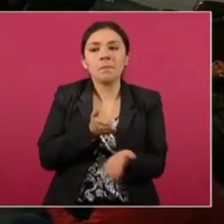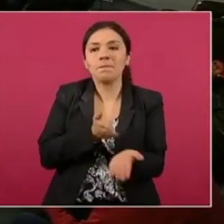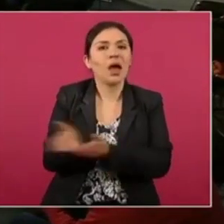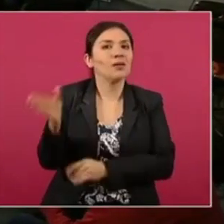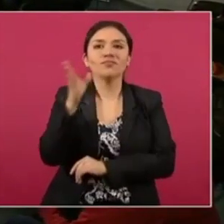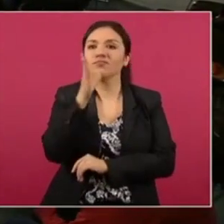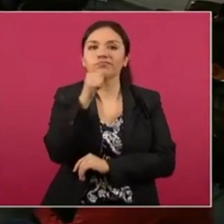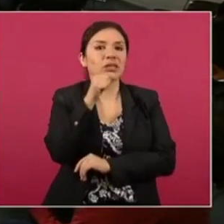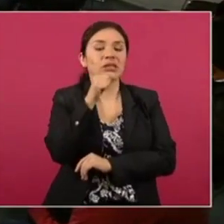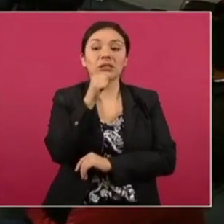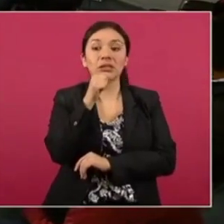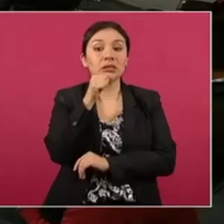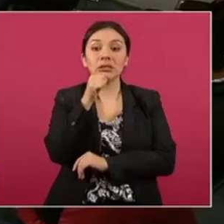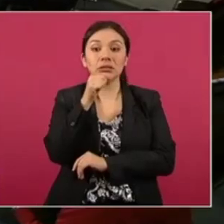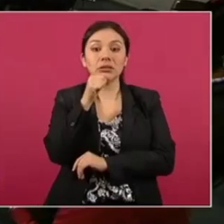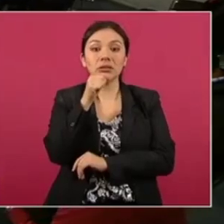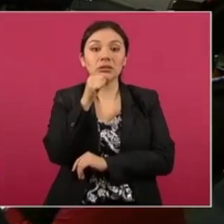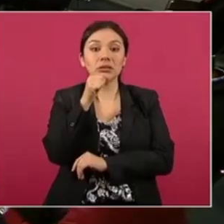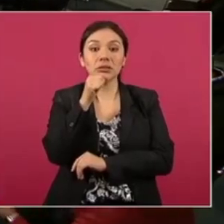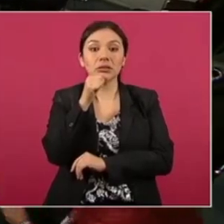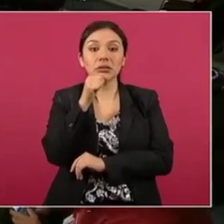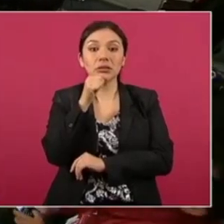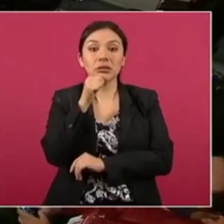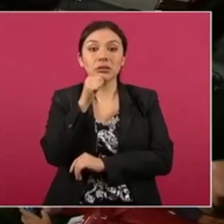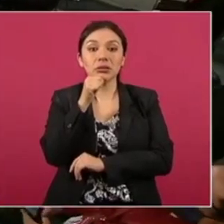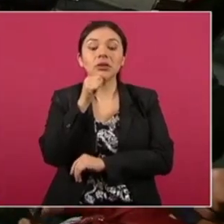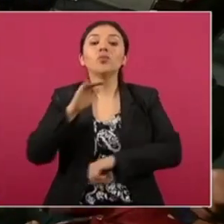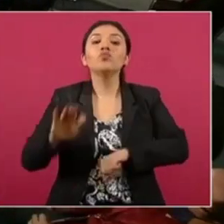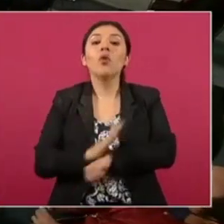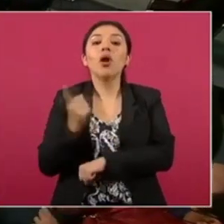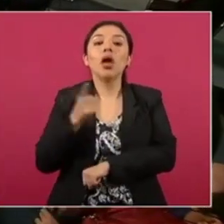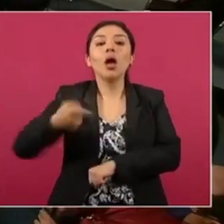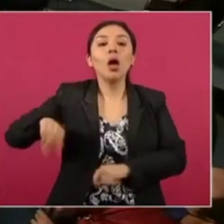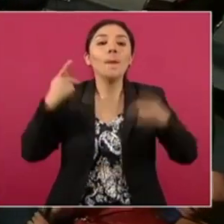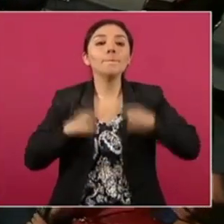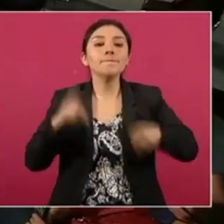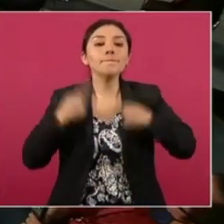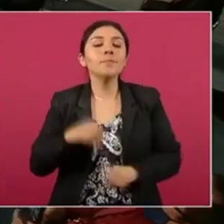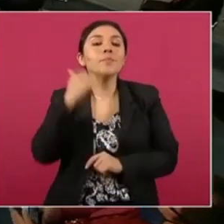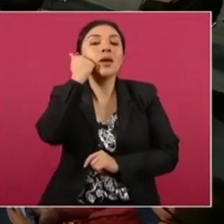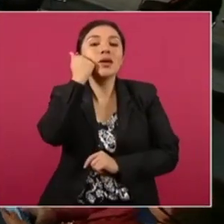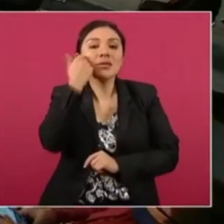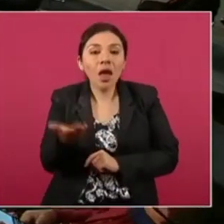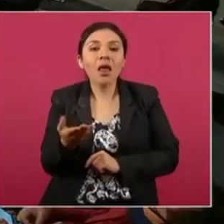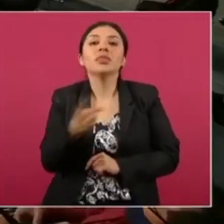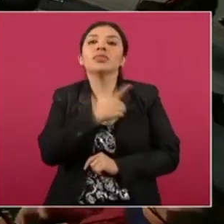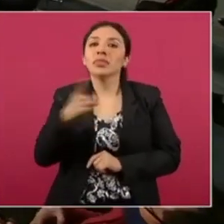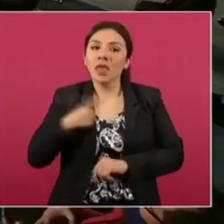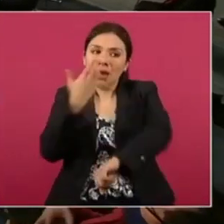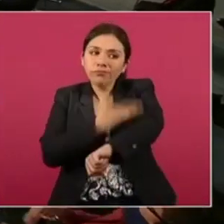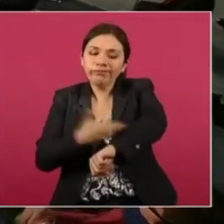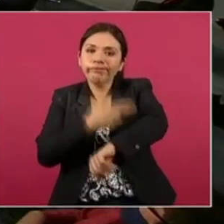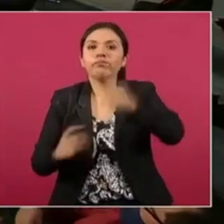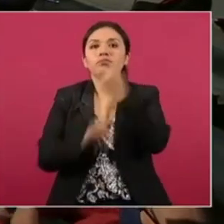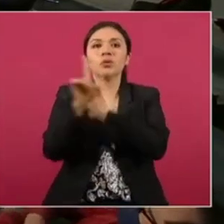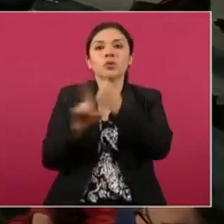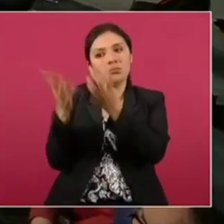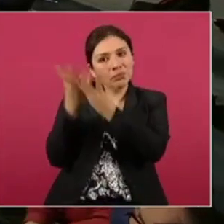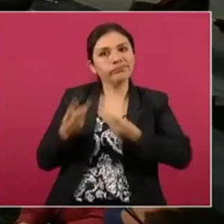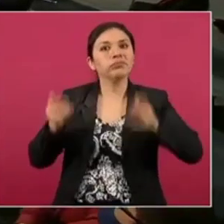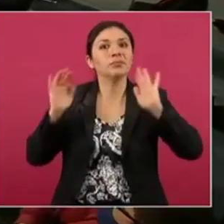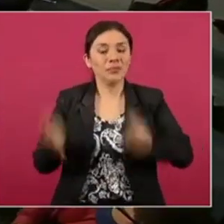la brecha porque quieren que se les resuelva su problema agrario.